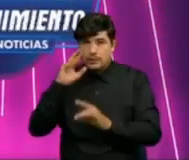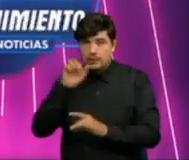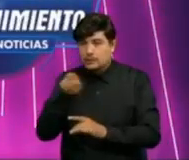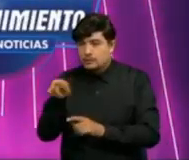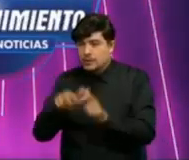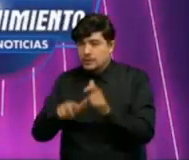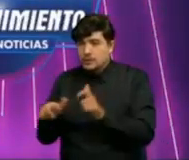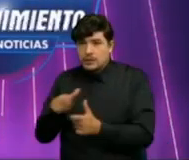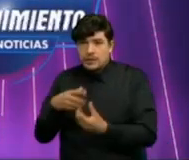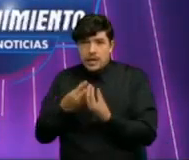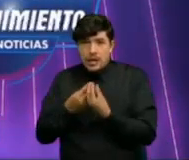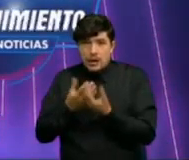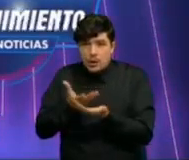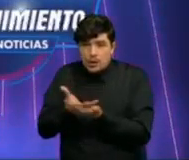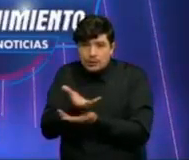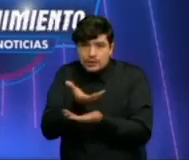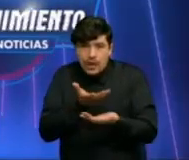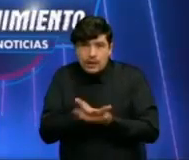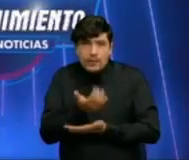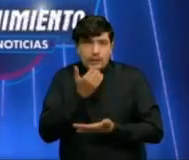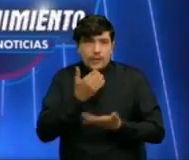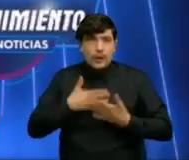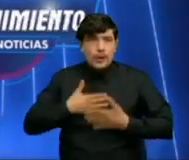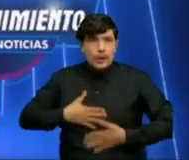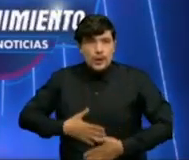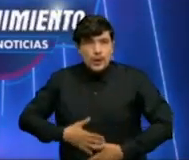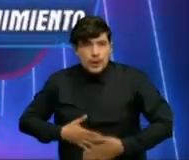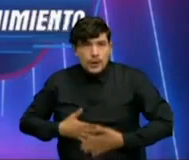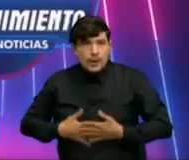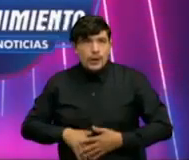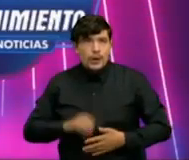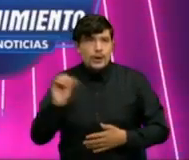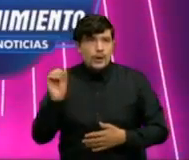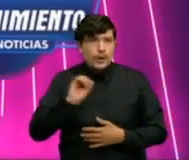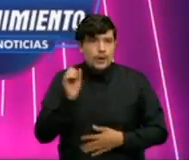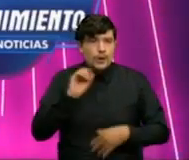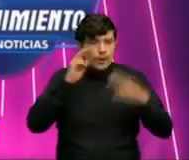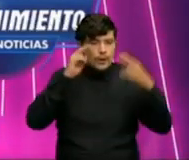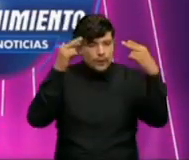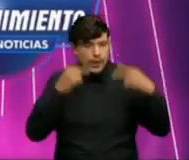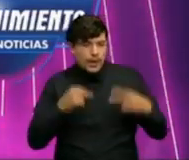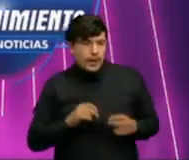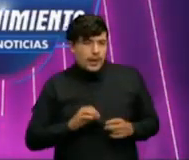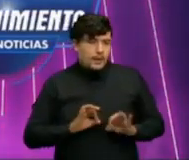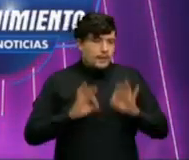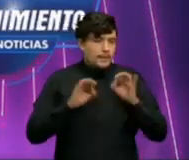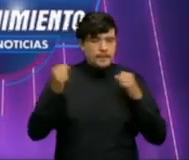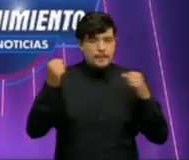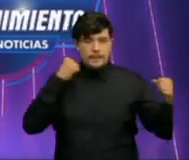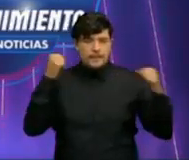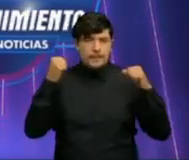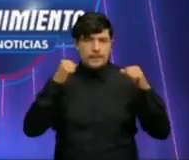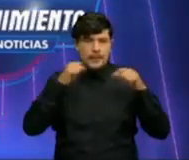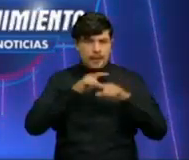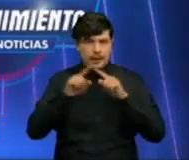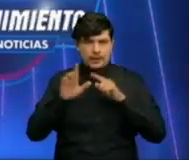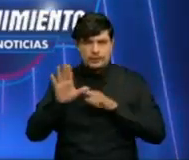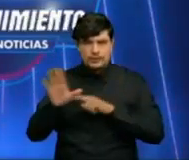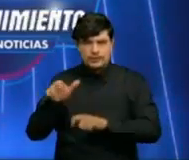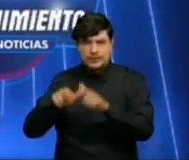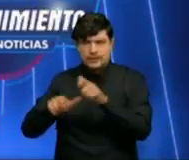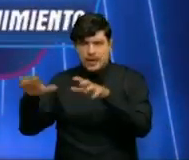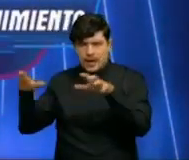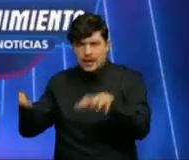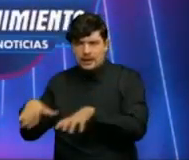dando consejos de cosas, de cómo tener un abdomen marcado, de cómo verse super fit, pero que las acciones que